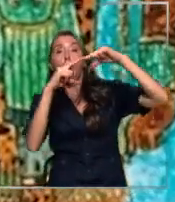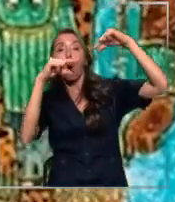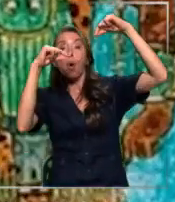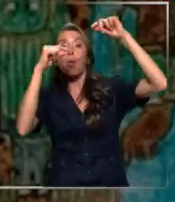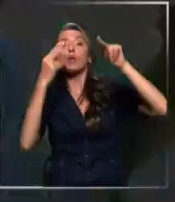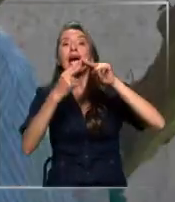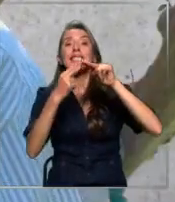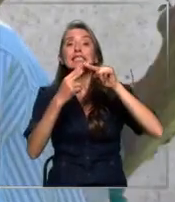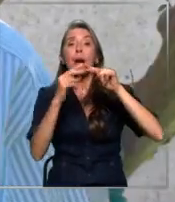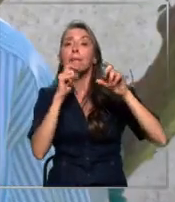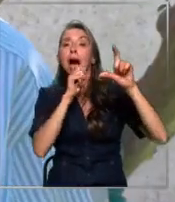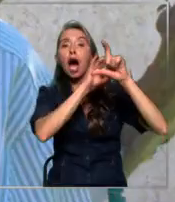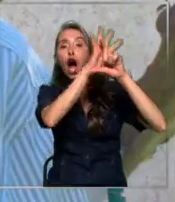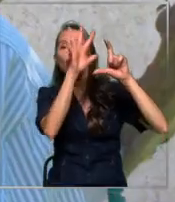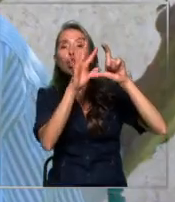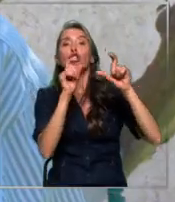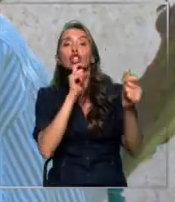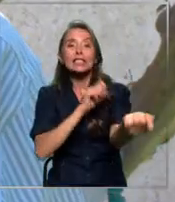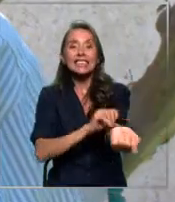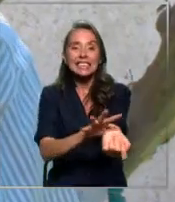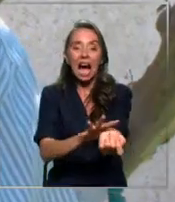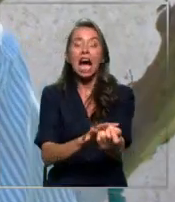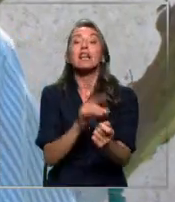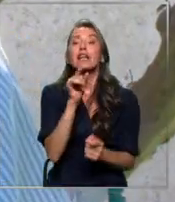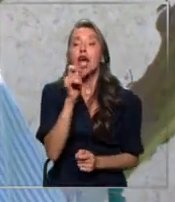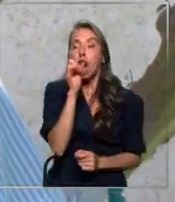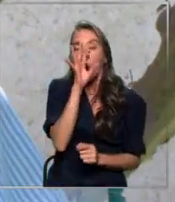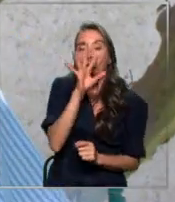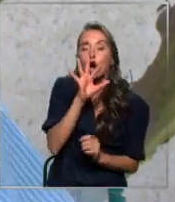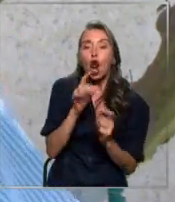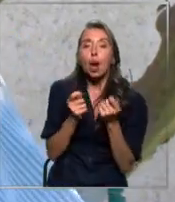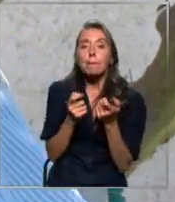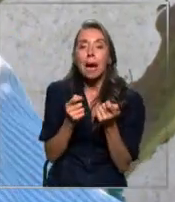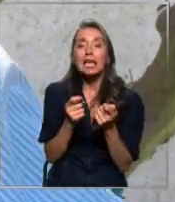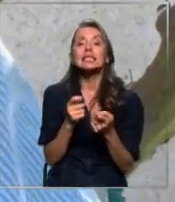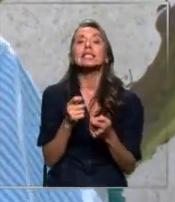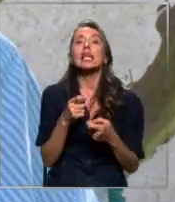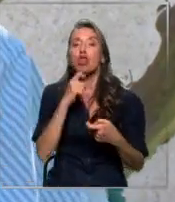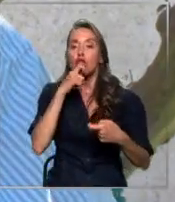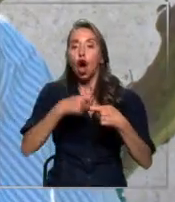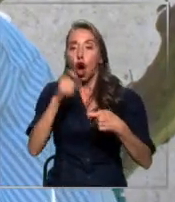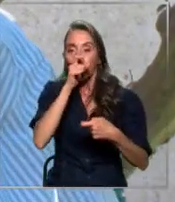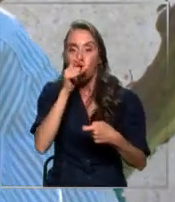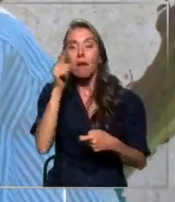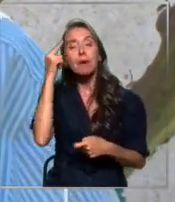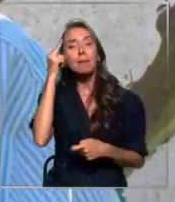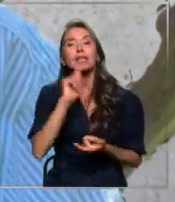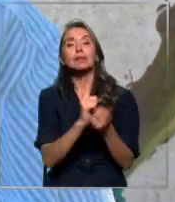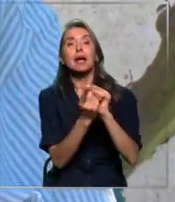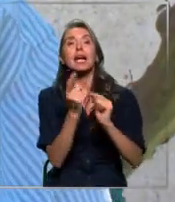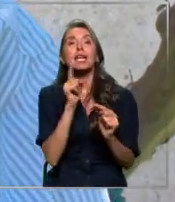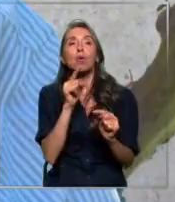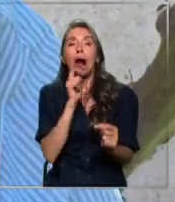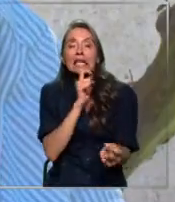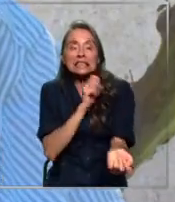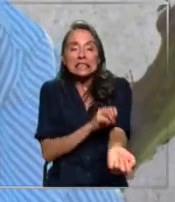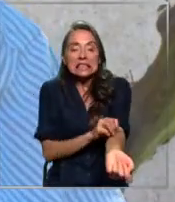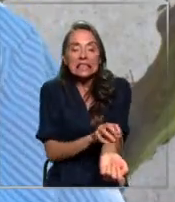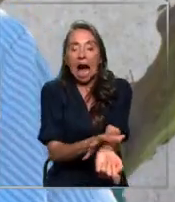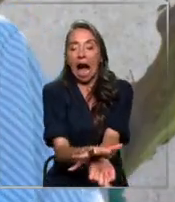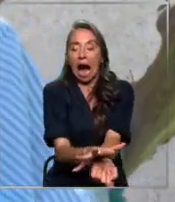sangre. Es un color como cobre, pero alguien la encontró más simpático, es decir que era como sangre,